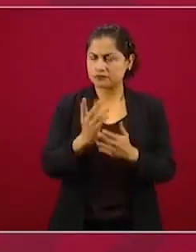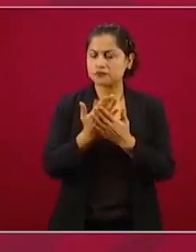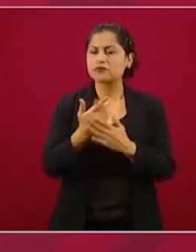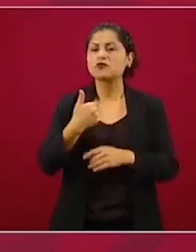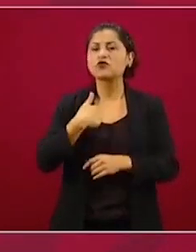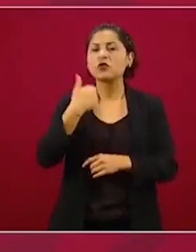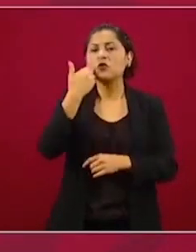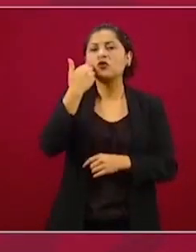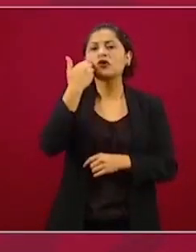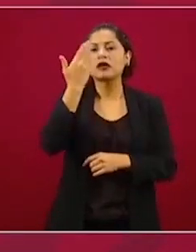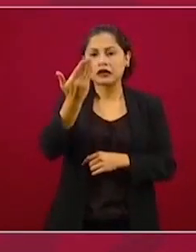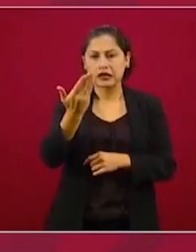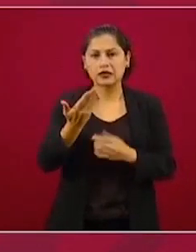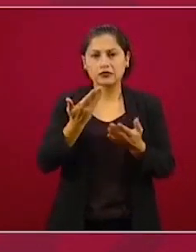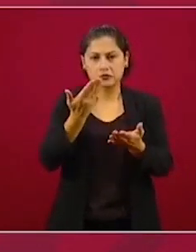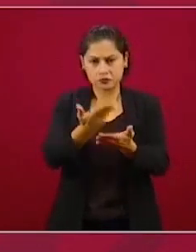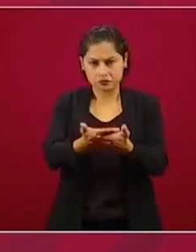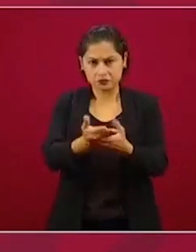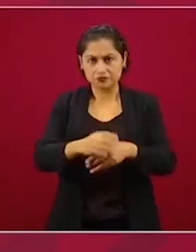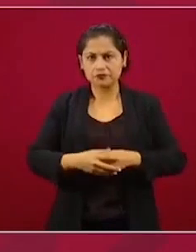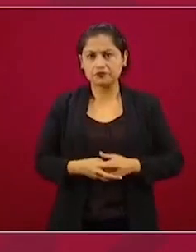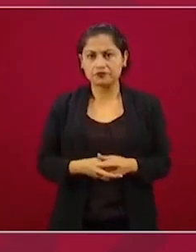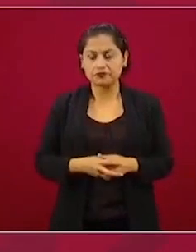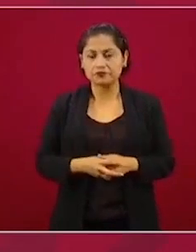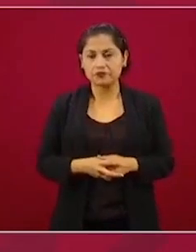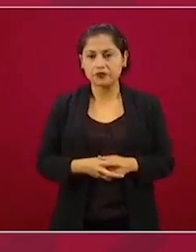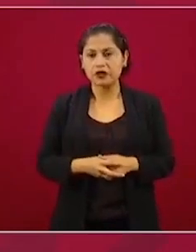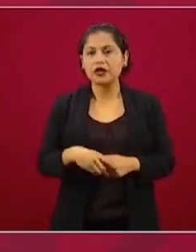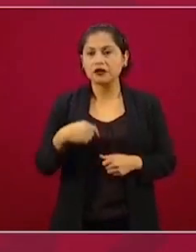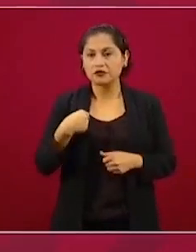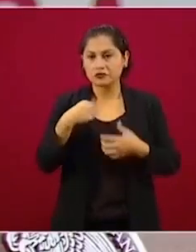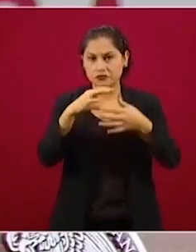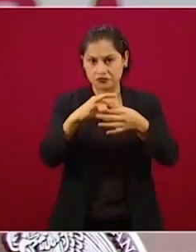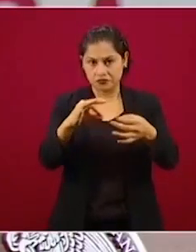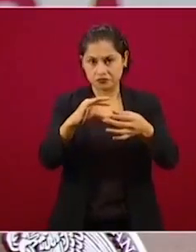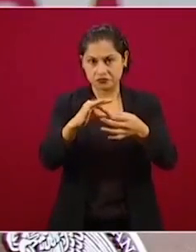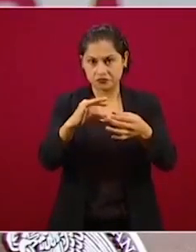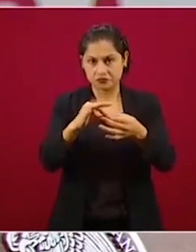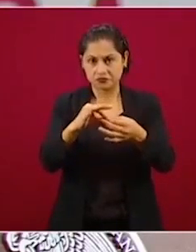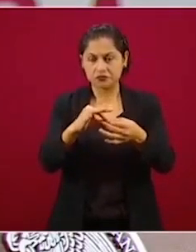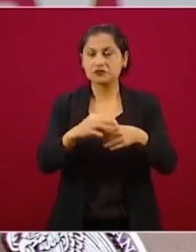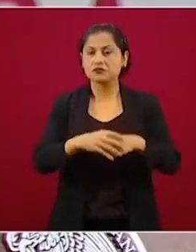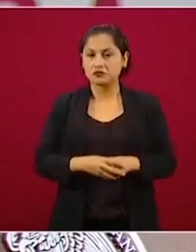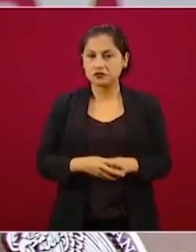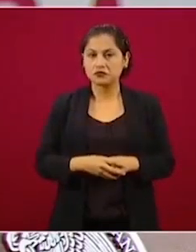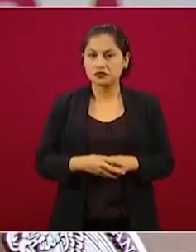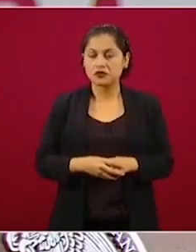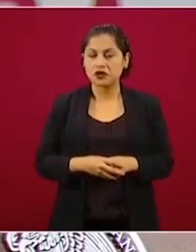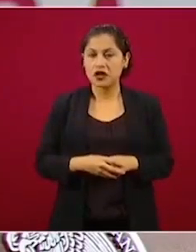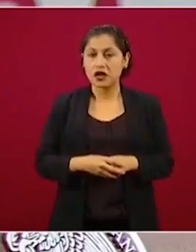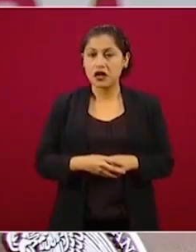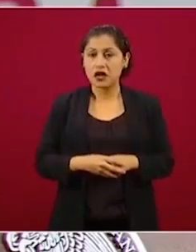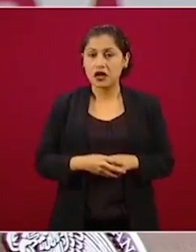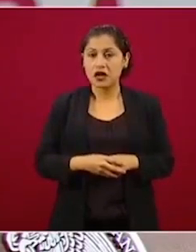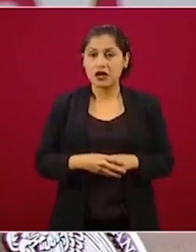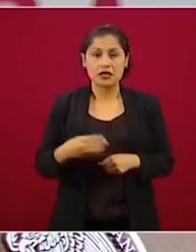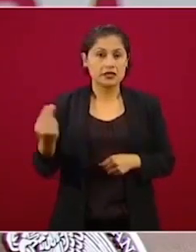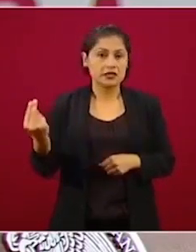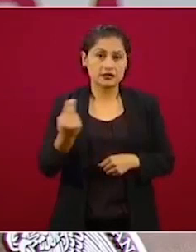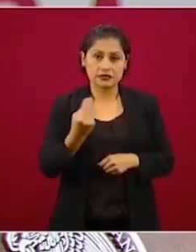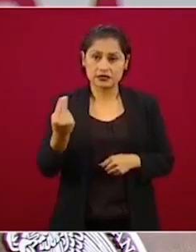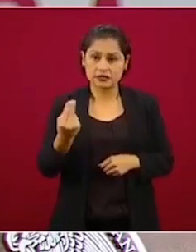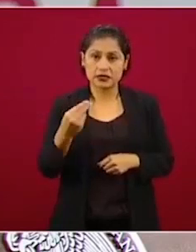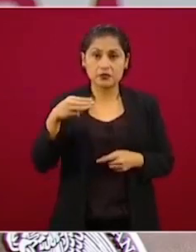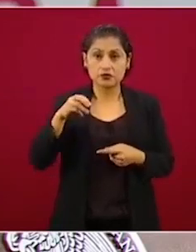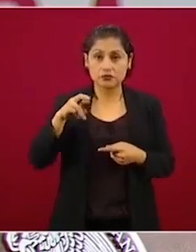necesitamos de la disciplina, de profesionalismo, de la Marina y del Ejército